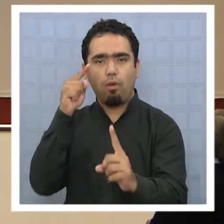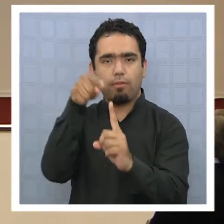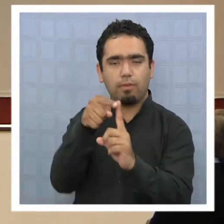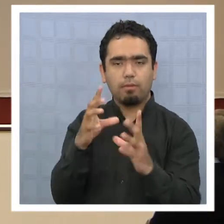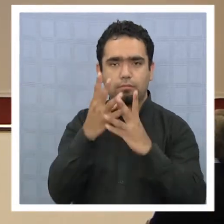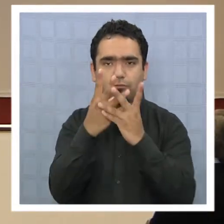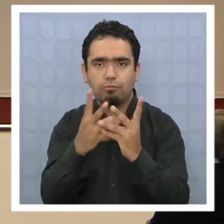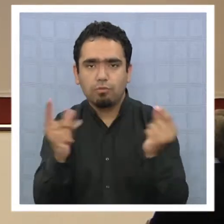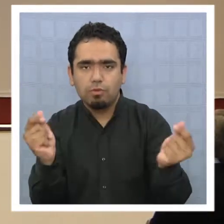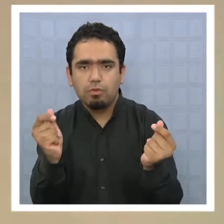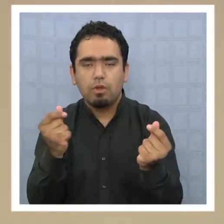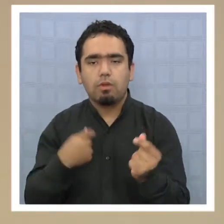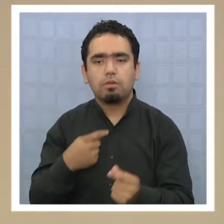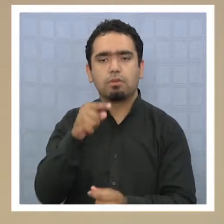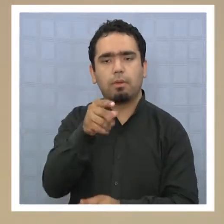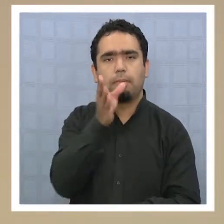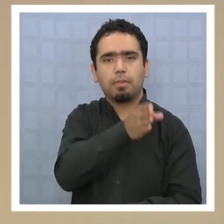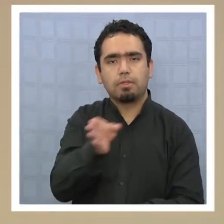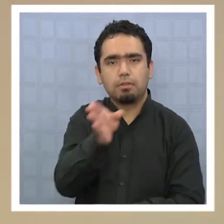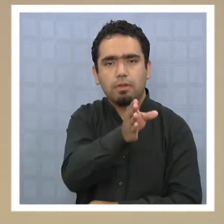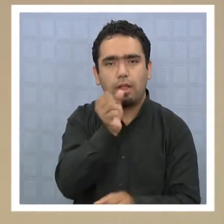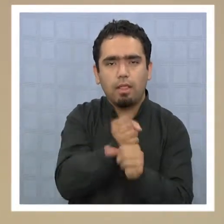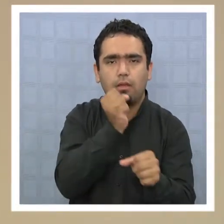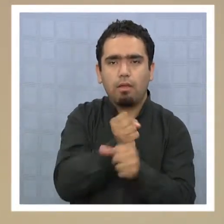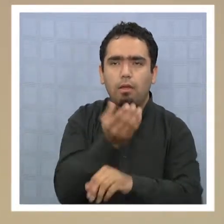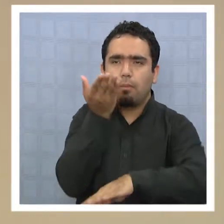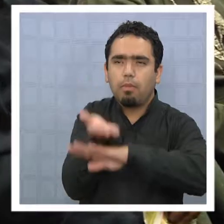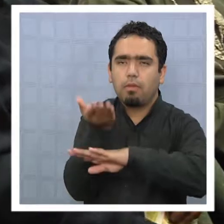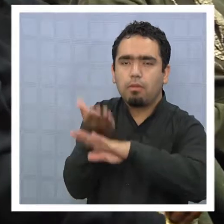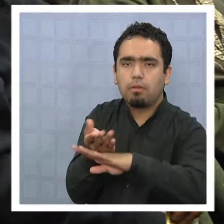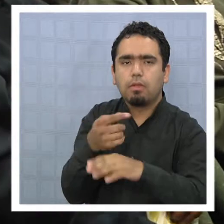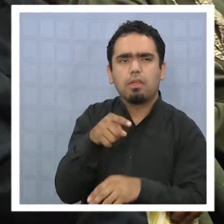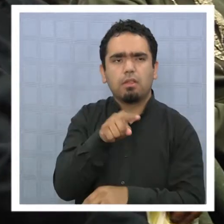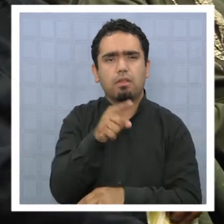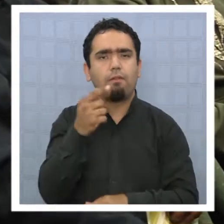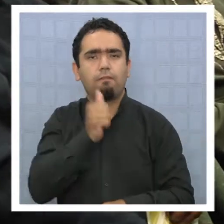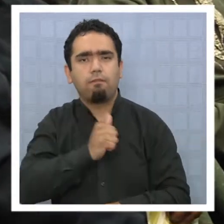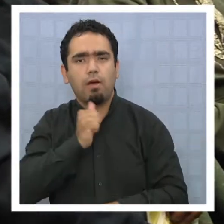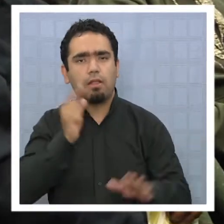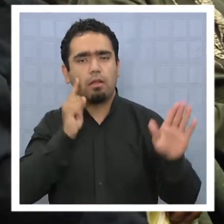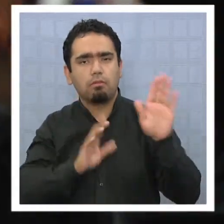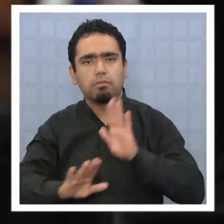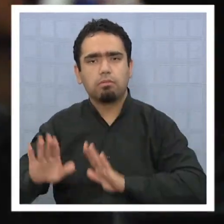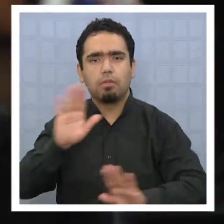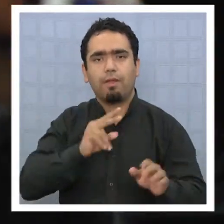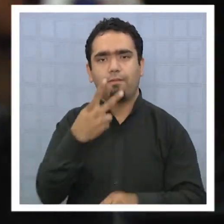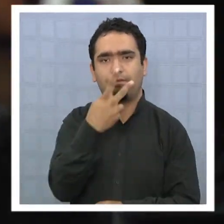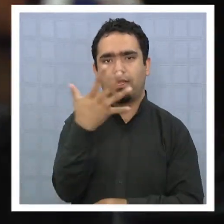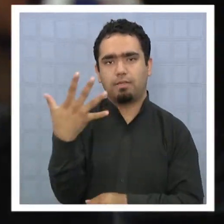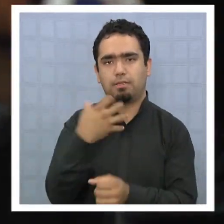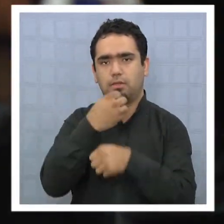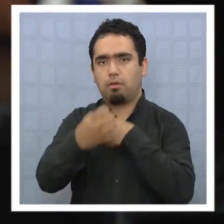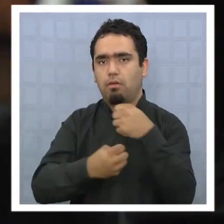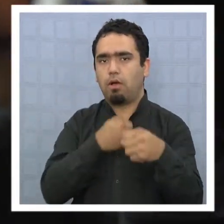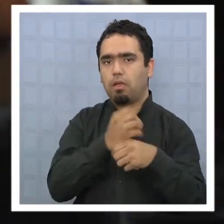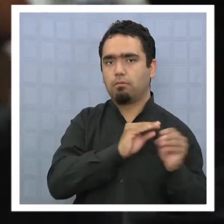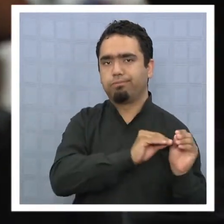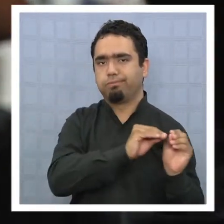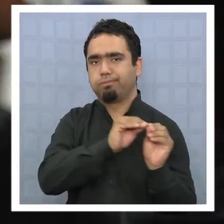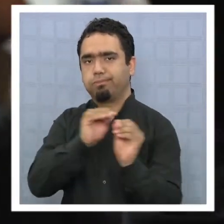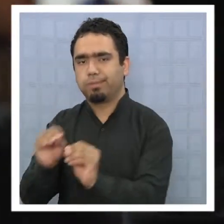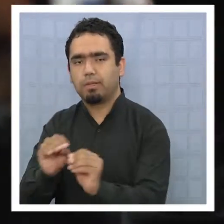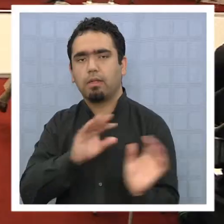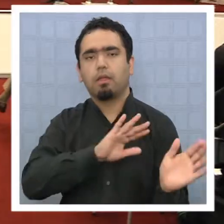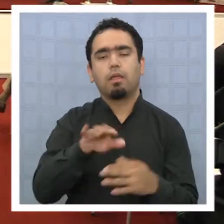solución más integral a las demandas de estos trabajadores que se han visto desprotegidos por más de 25 años. También